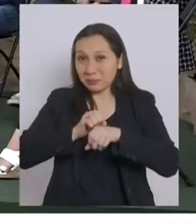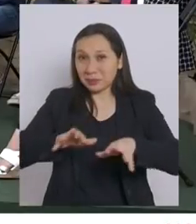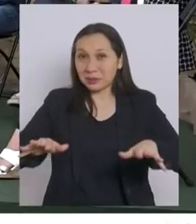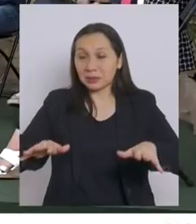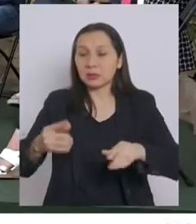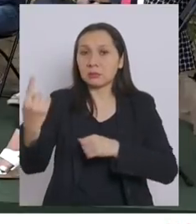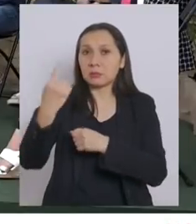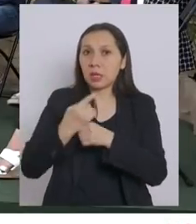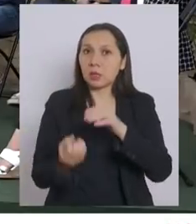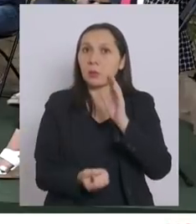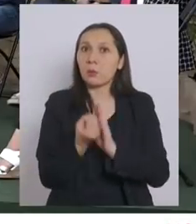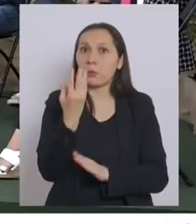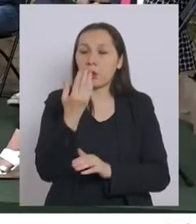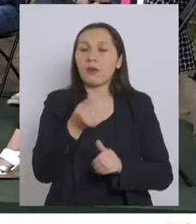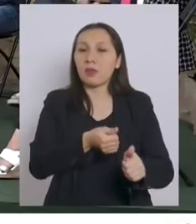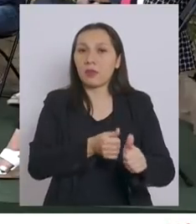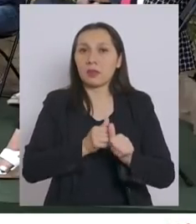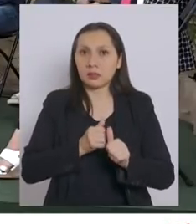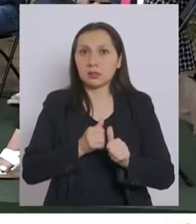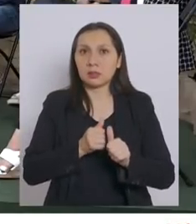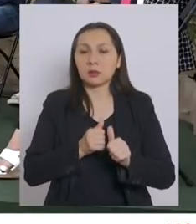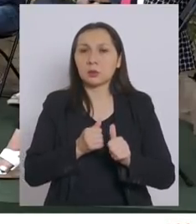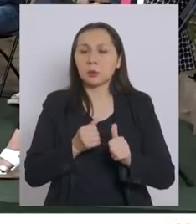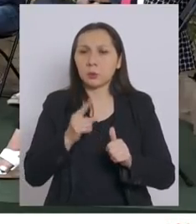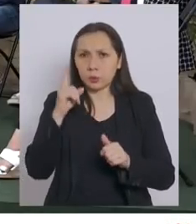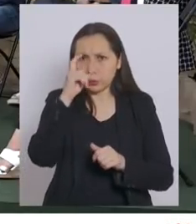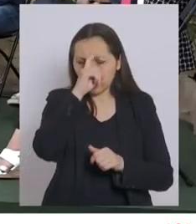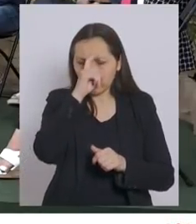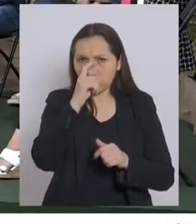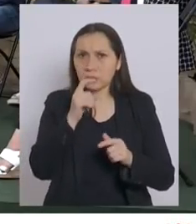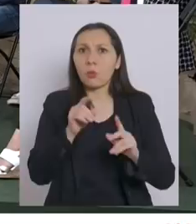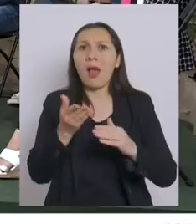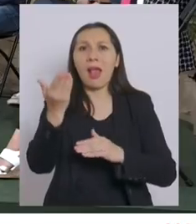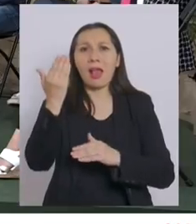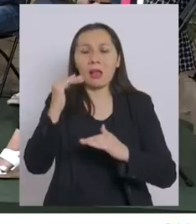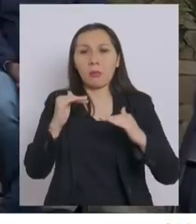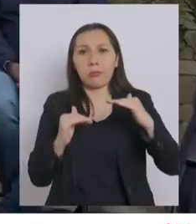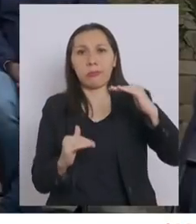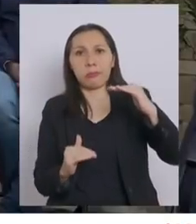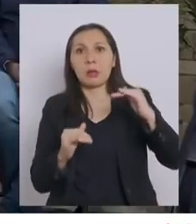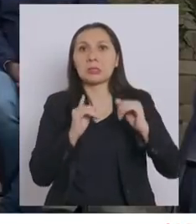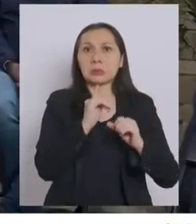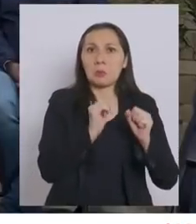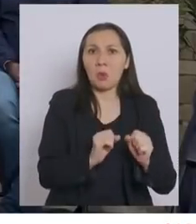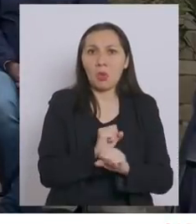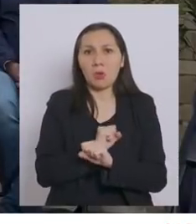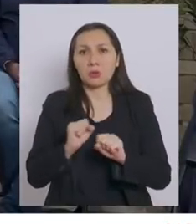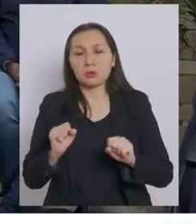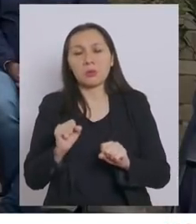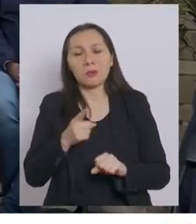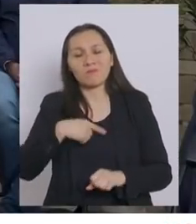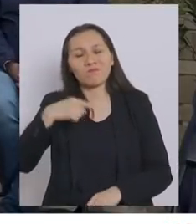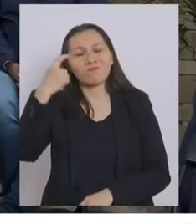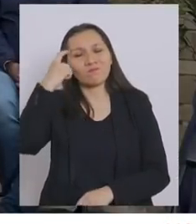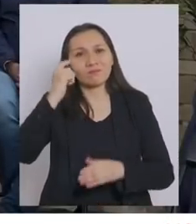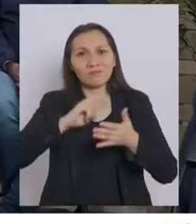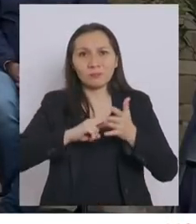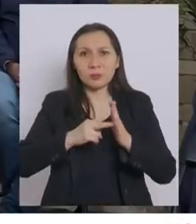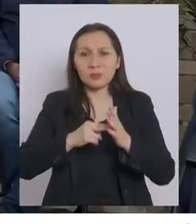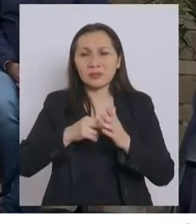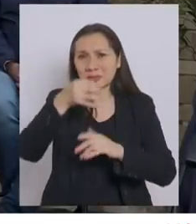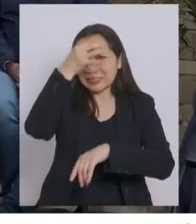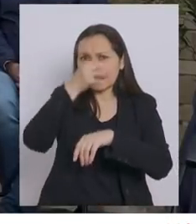impuestos nuevos desafíos, ha corrido el cerco en muchos sentidos de lo que era o no posible. Tomemos esta crisis y